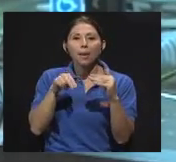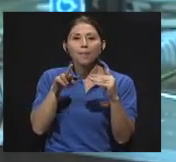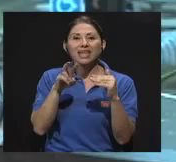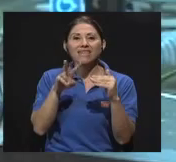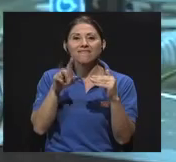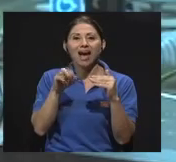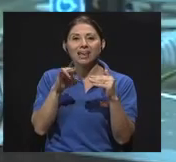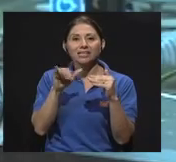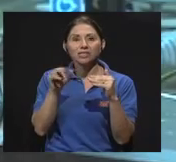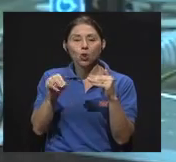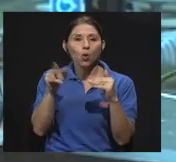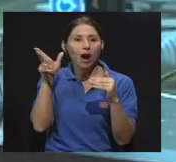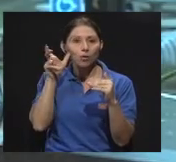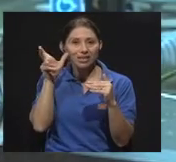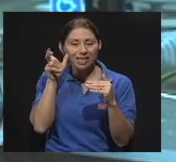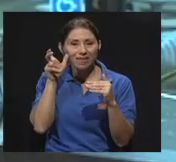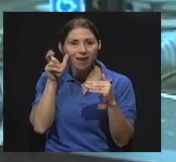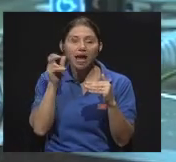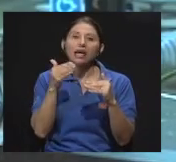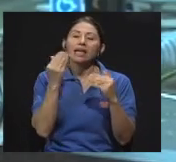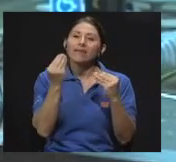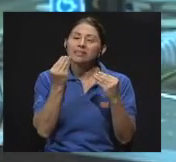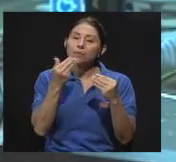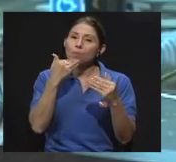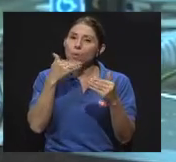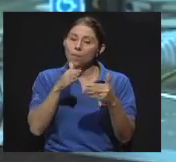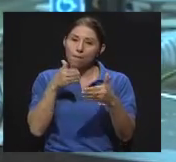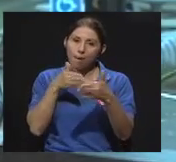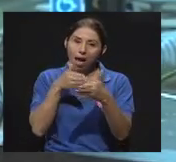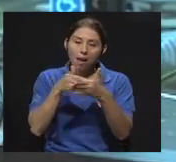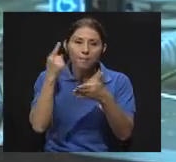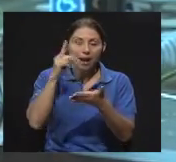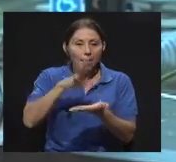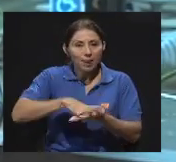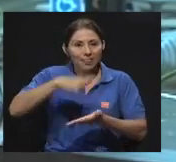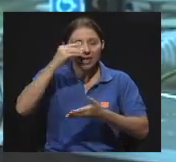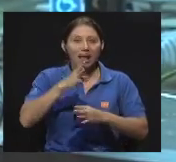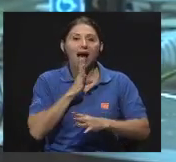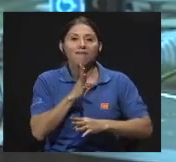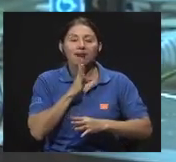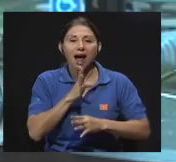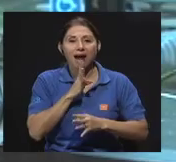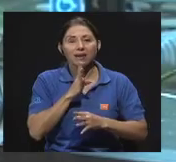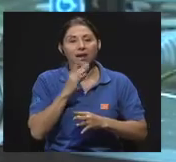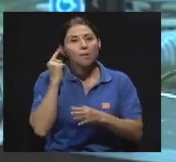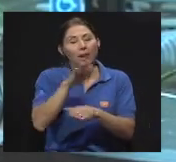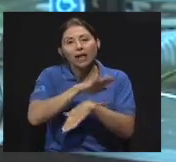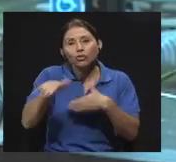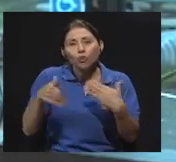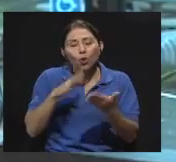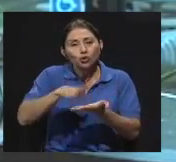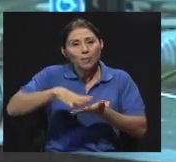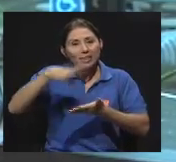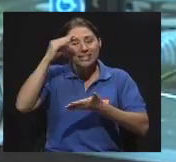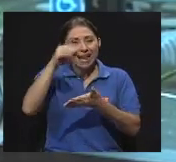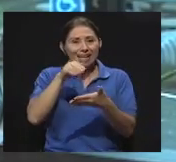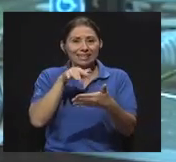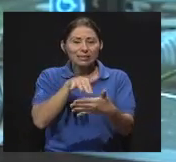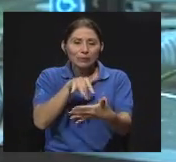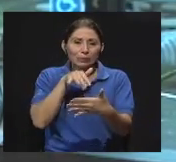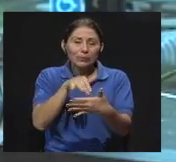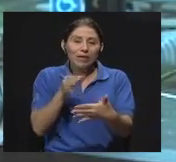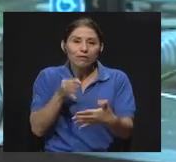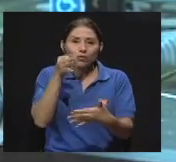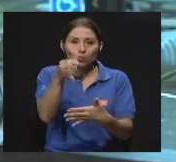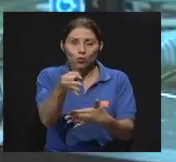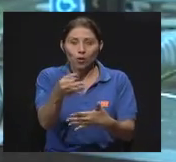tremendamente dañina para el aprendizaje, para aprender a hablar, y para todos los aprendizajes escolares que tengan su futuro, y va a tener un